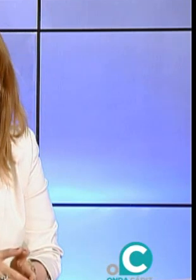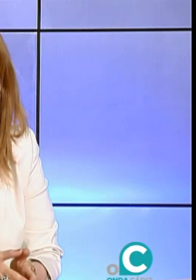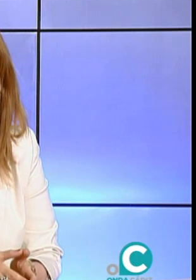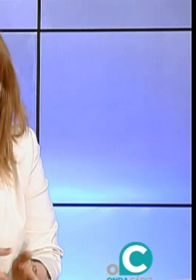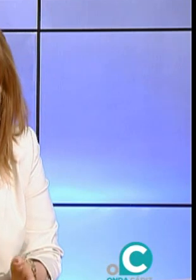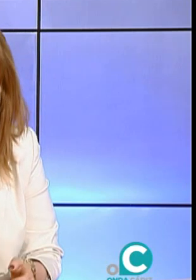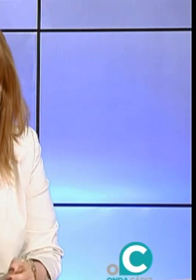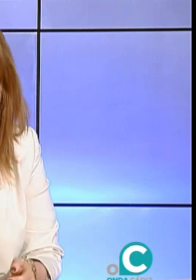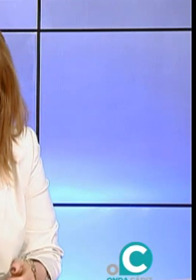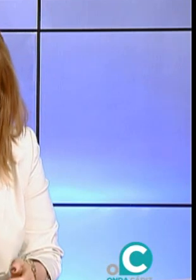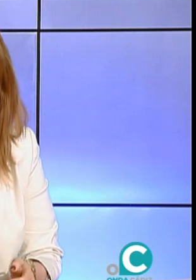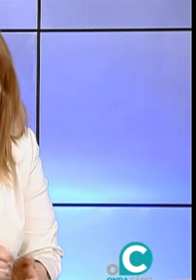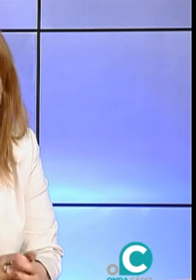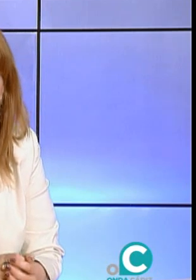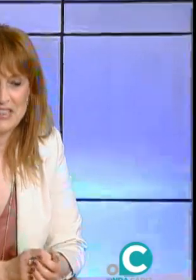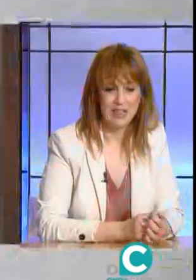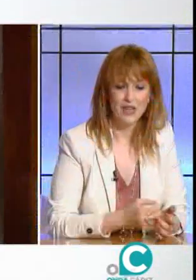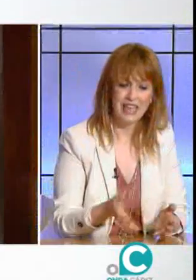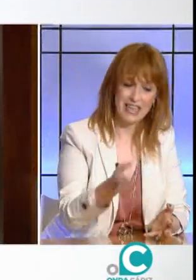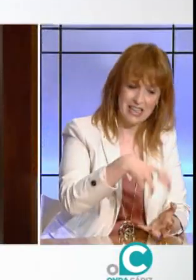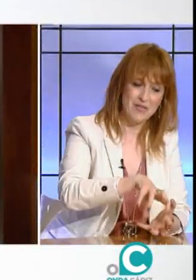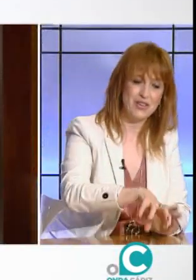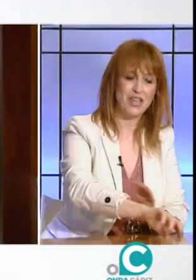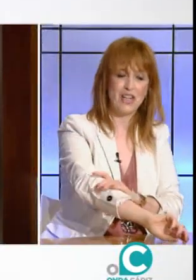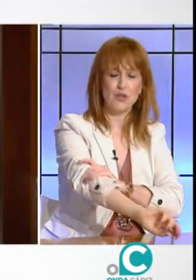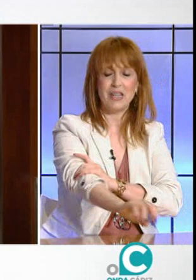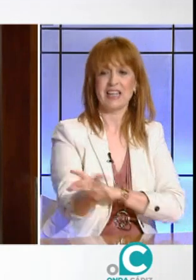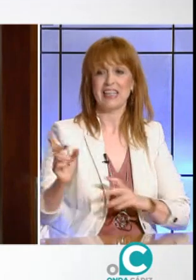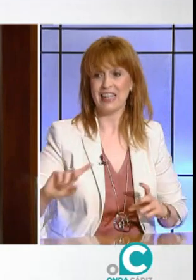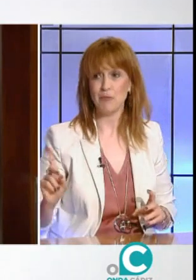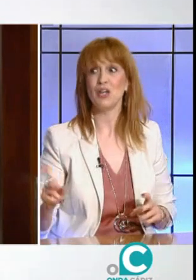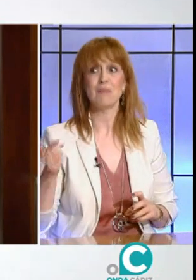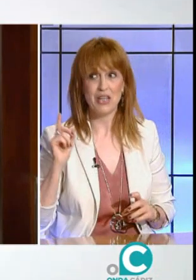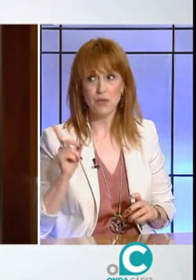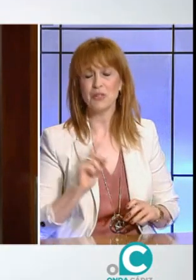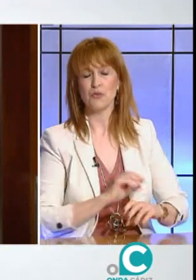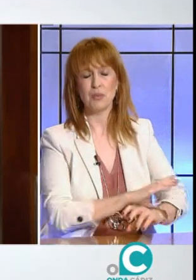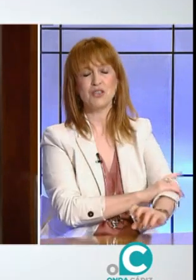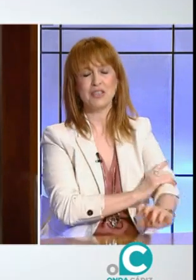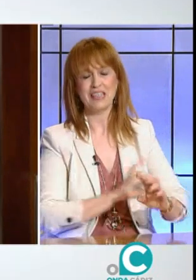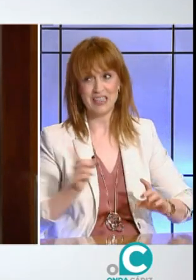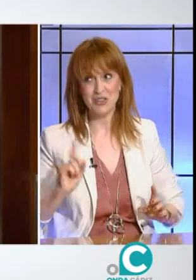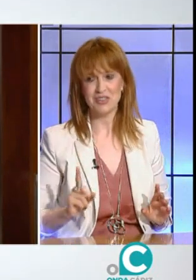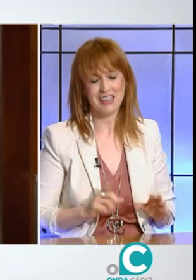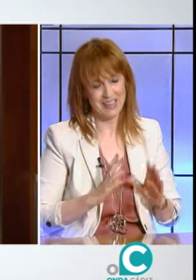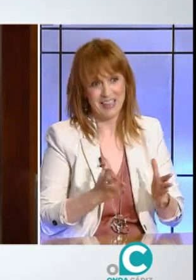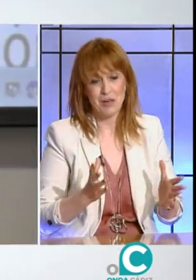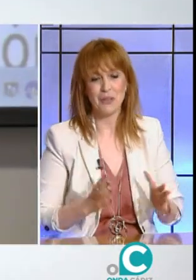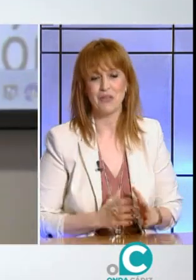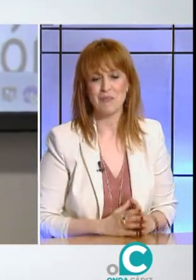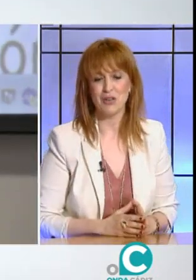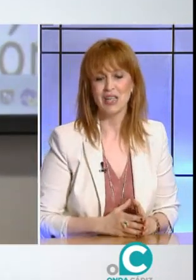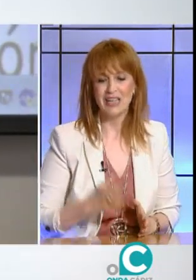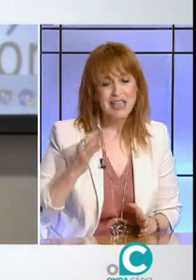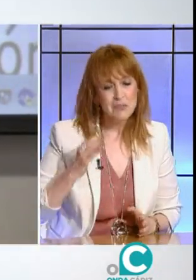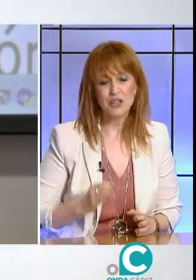y, bueno, y de hecho, te tengo que decir, hablando de la economía, que tenemos el mayor presupuesto este año, que quería